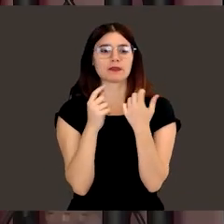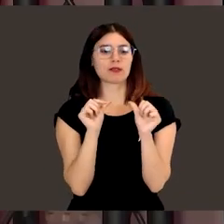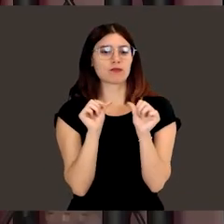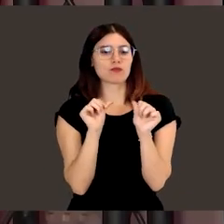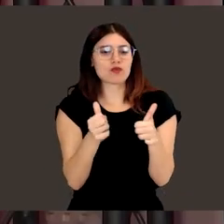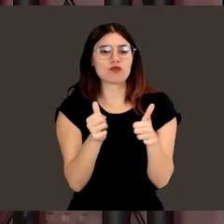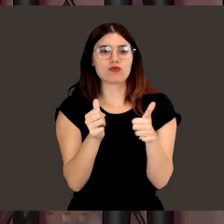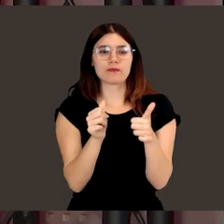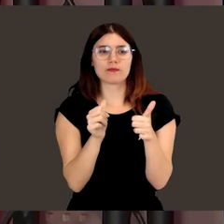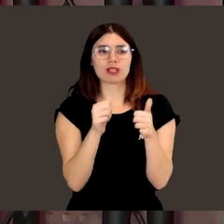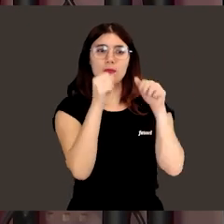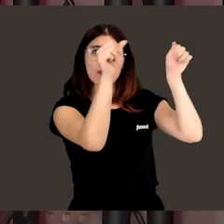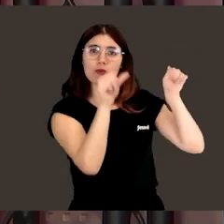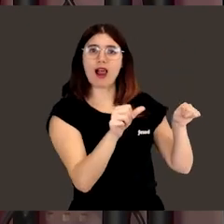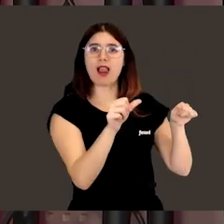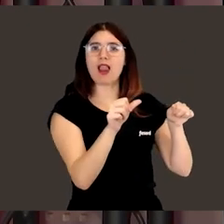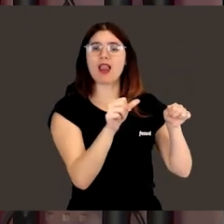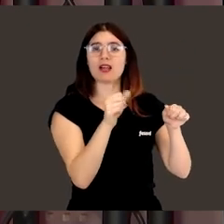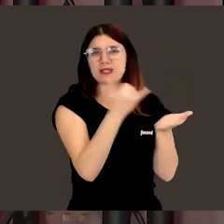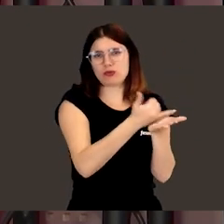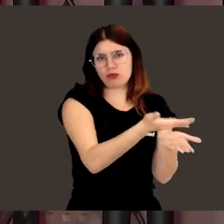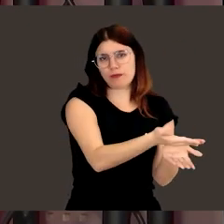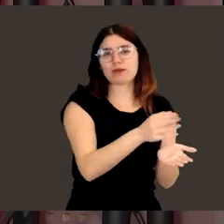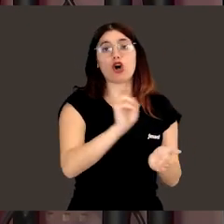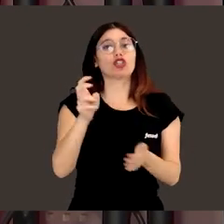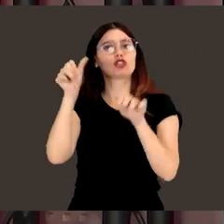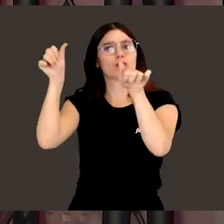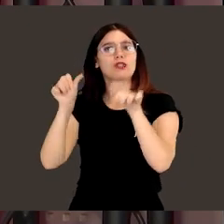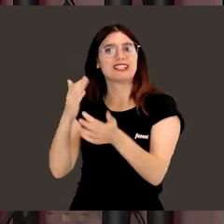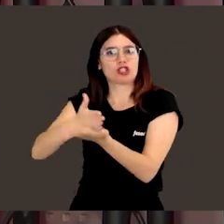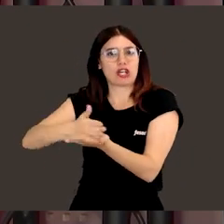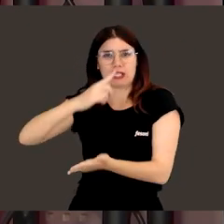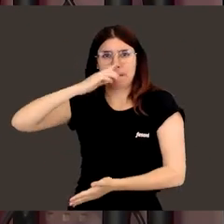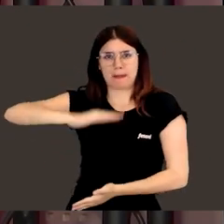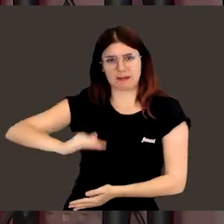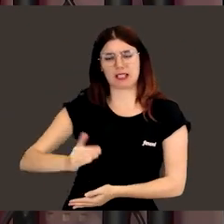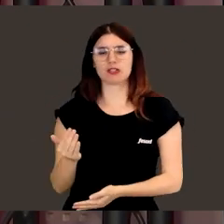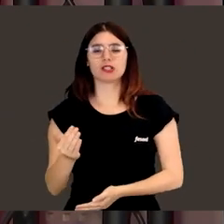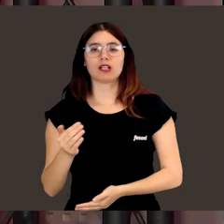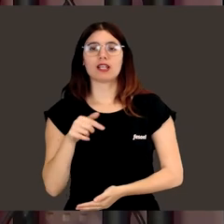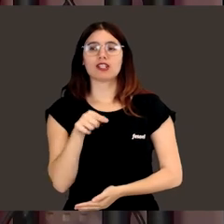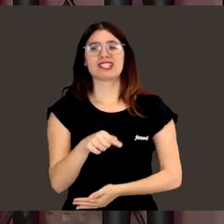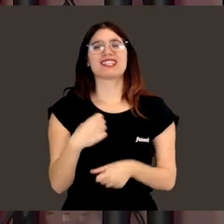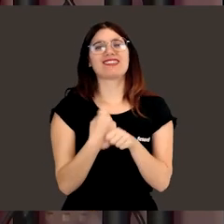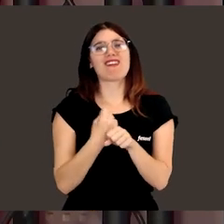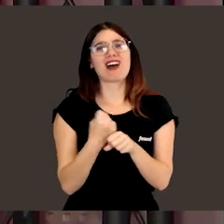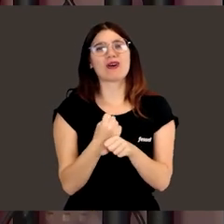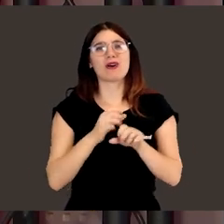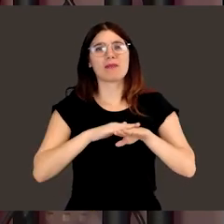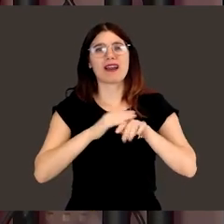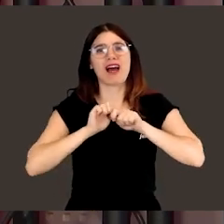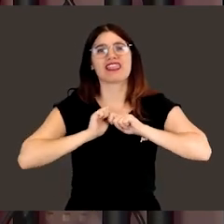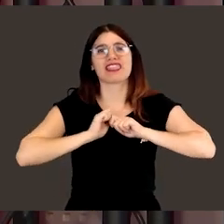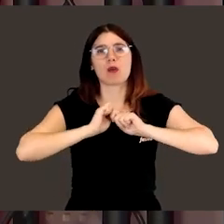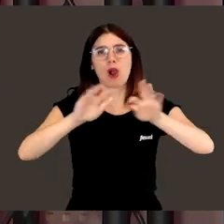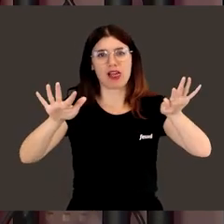todavía empezar con este mural está en un instituto, hay otros murales que están en coles, en colegios, esa